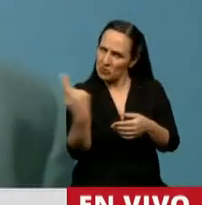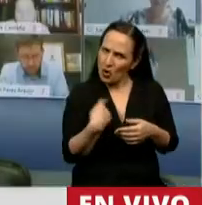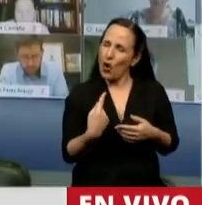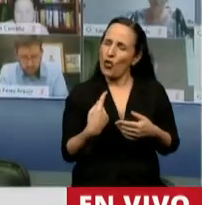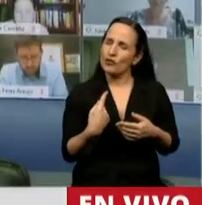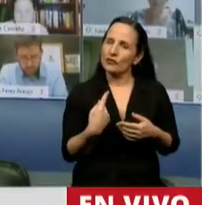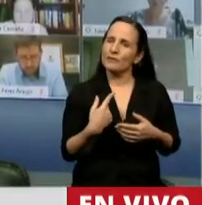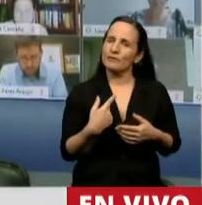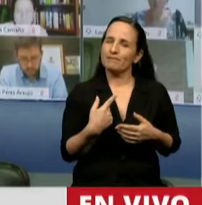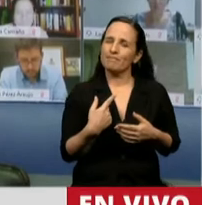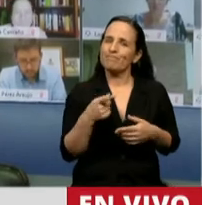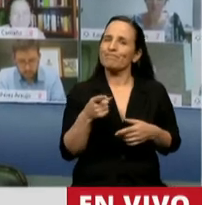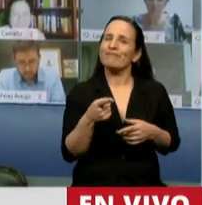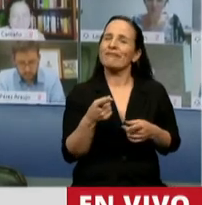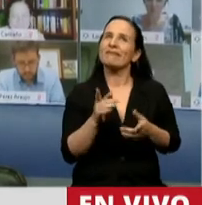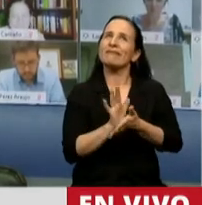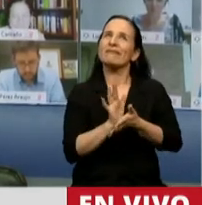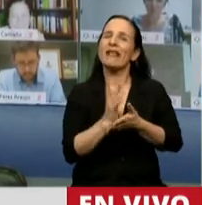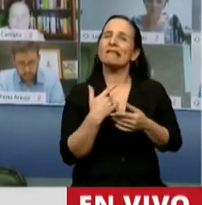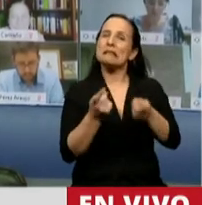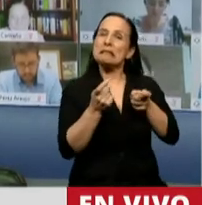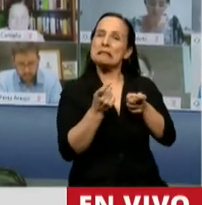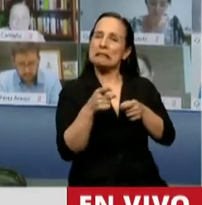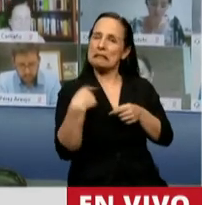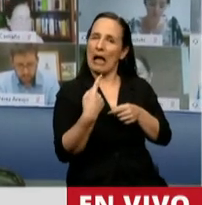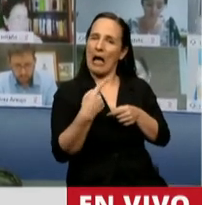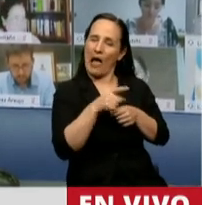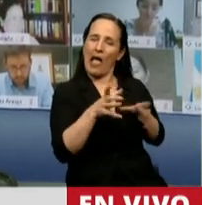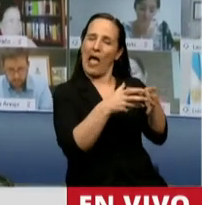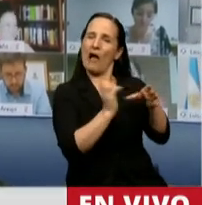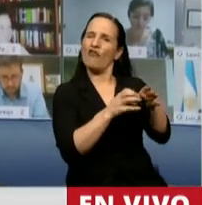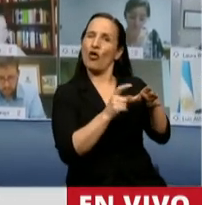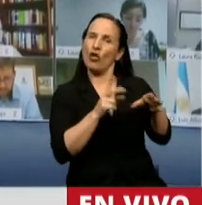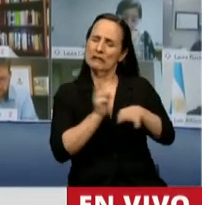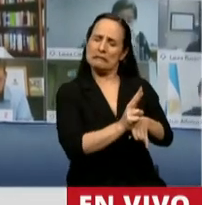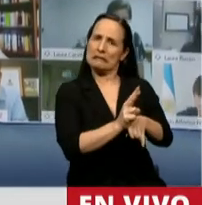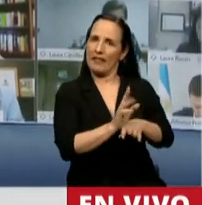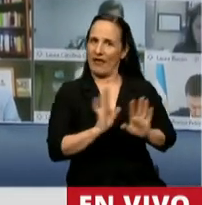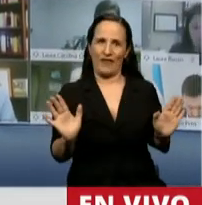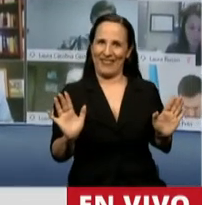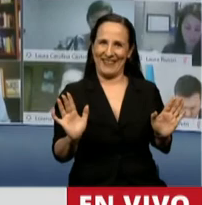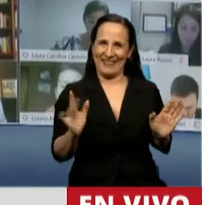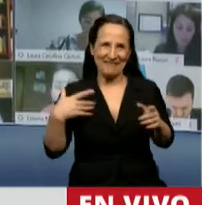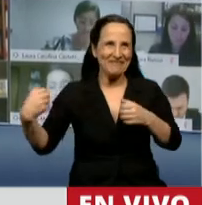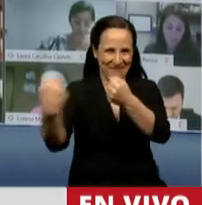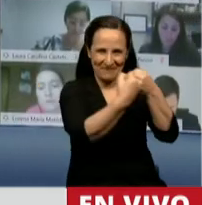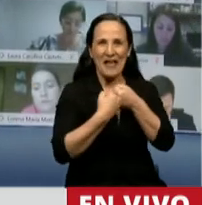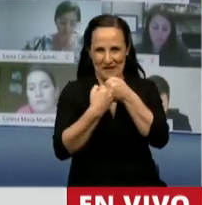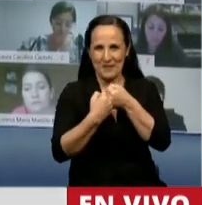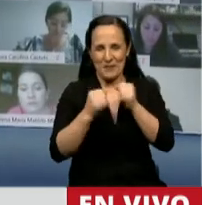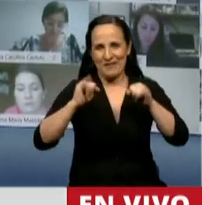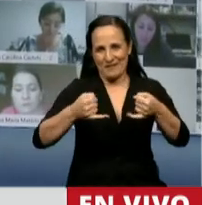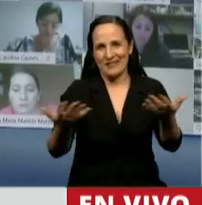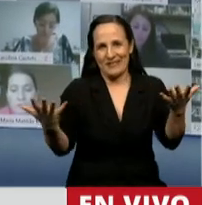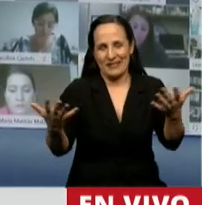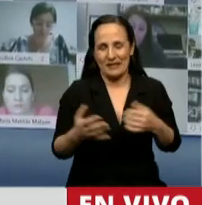esta necesidad de defender el Fondo de Garantía de Sustentabilidad. Y en función de eso yo